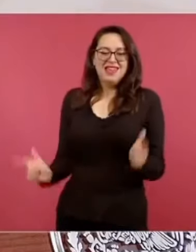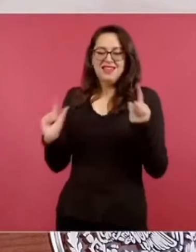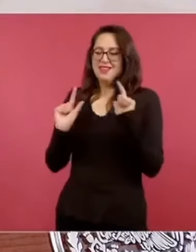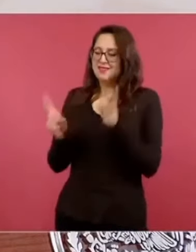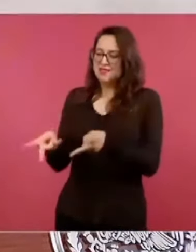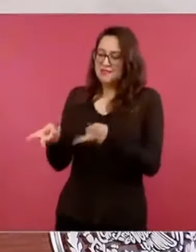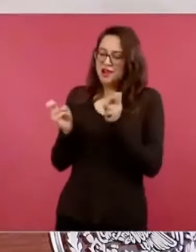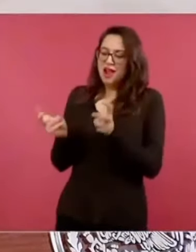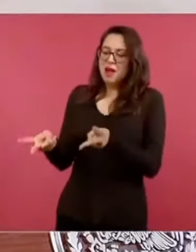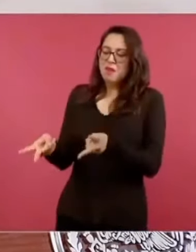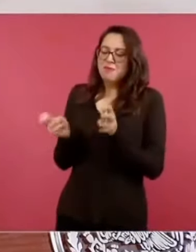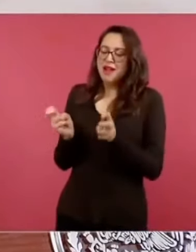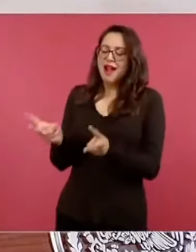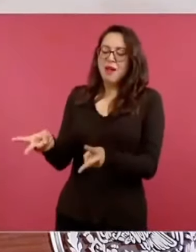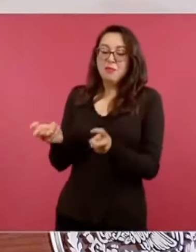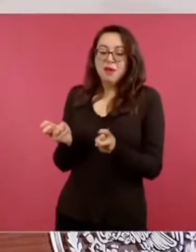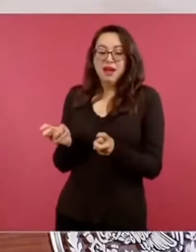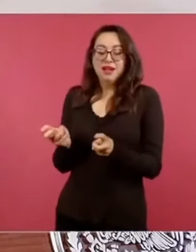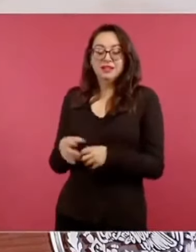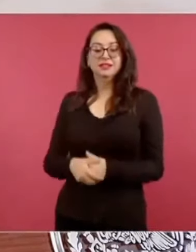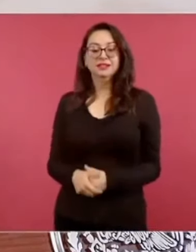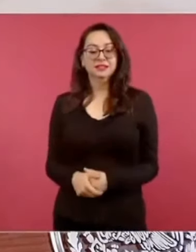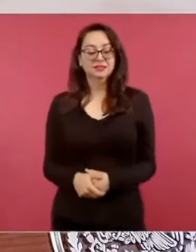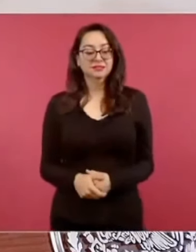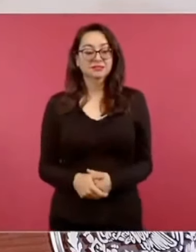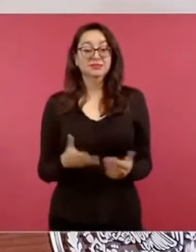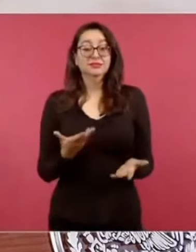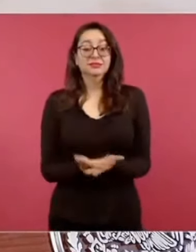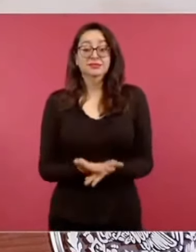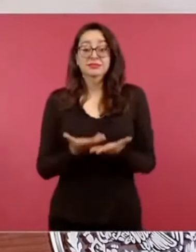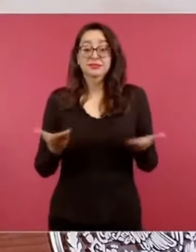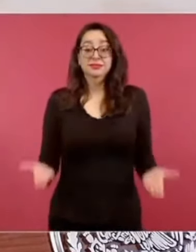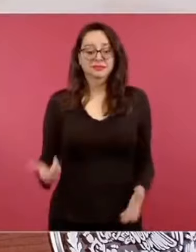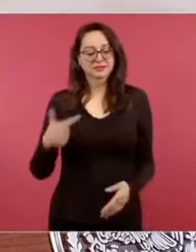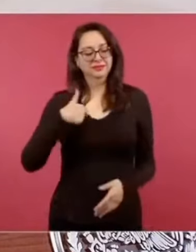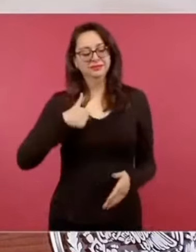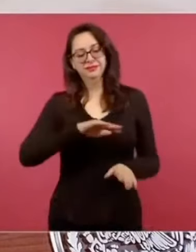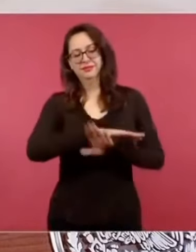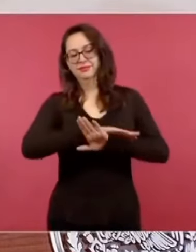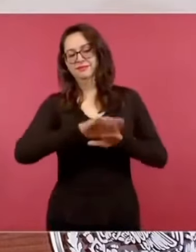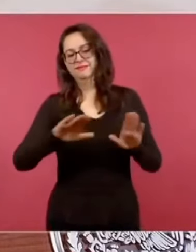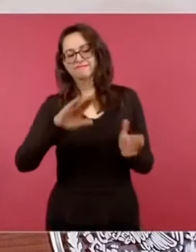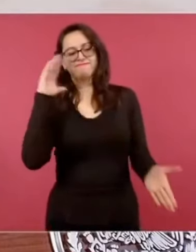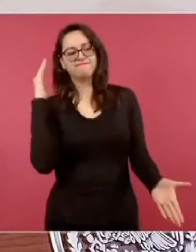Y ahora, como no pueden hacer eso,